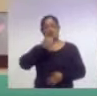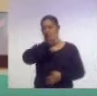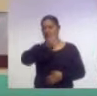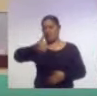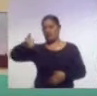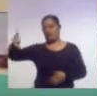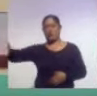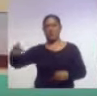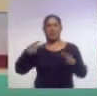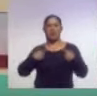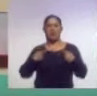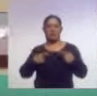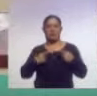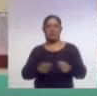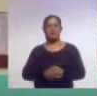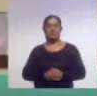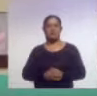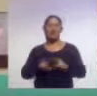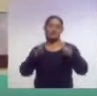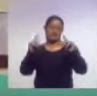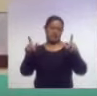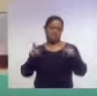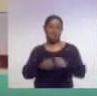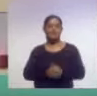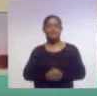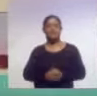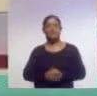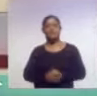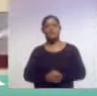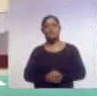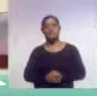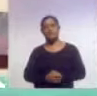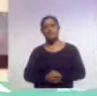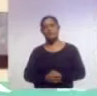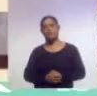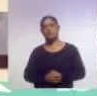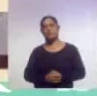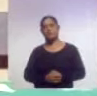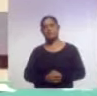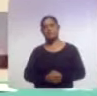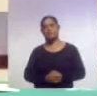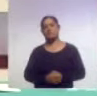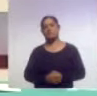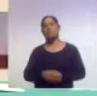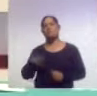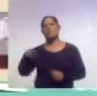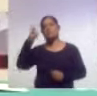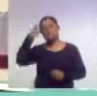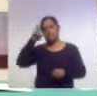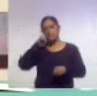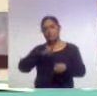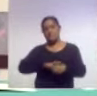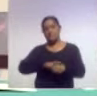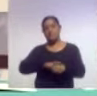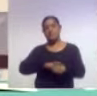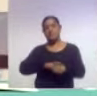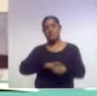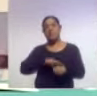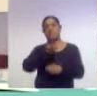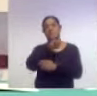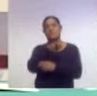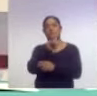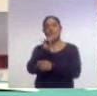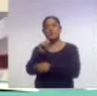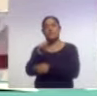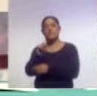uno de nuestros migrantes tlaxcaltecas. Así pues, señor director del Instituto Tlaxcalteca